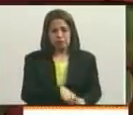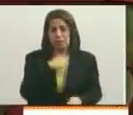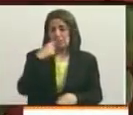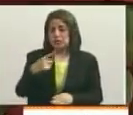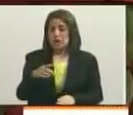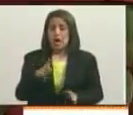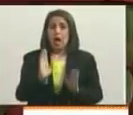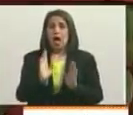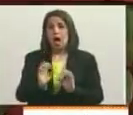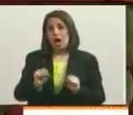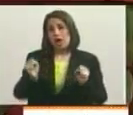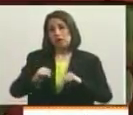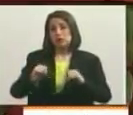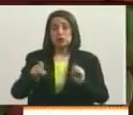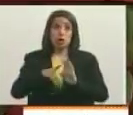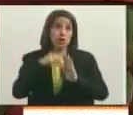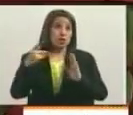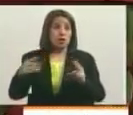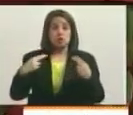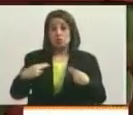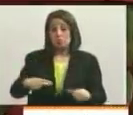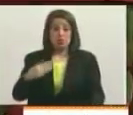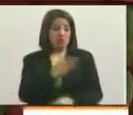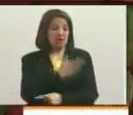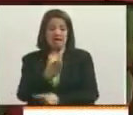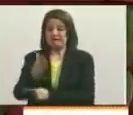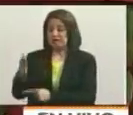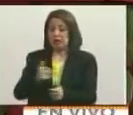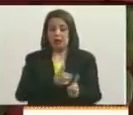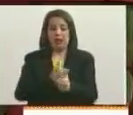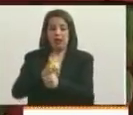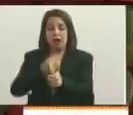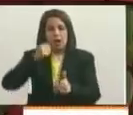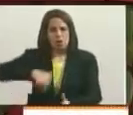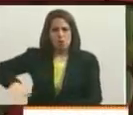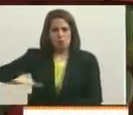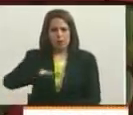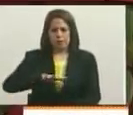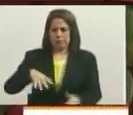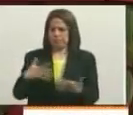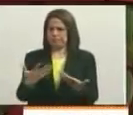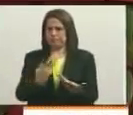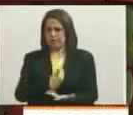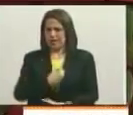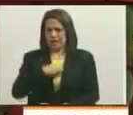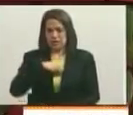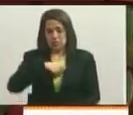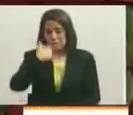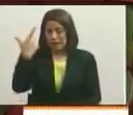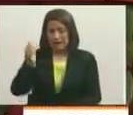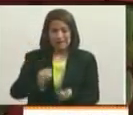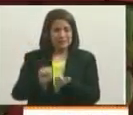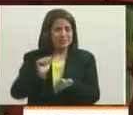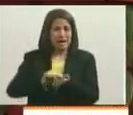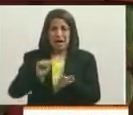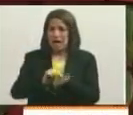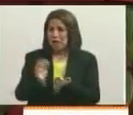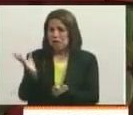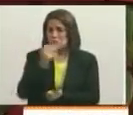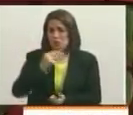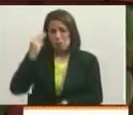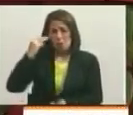para aplicar sanciones y persecuciones a pueblos enteros. Cinismo puro, inmoral,